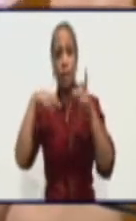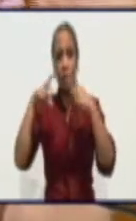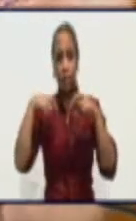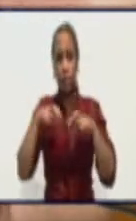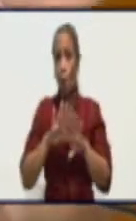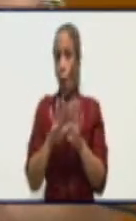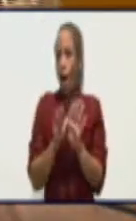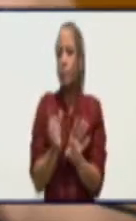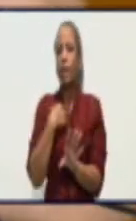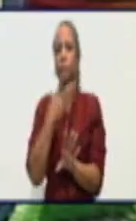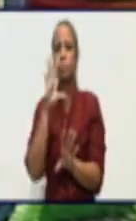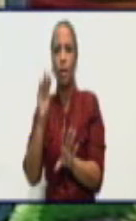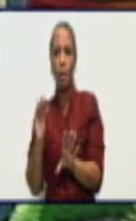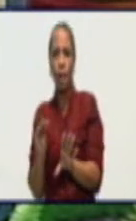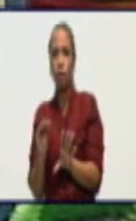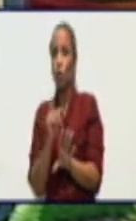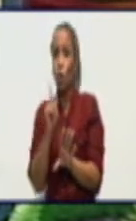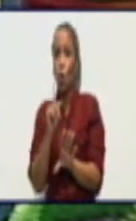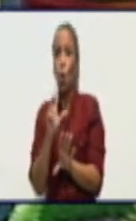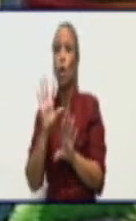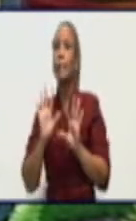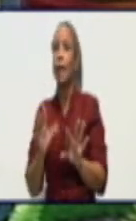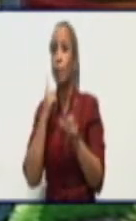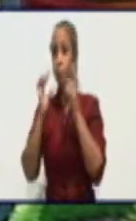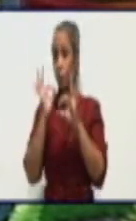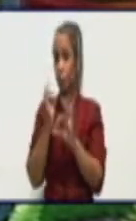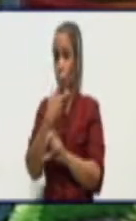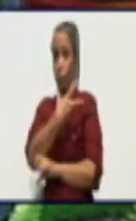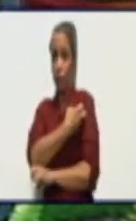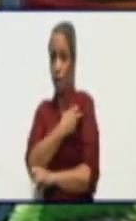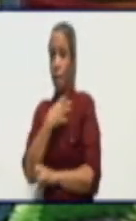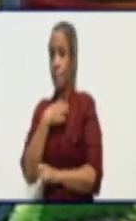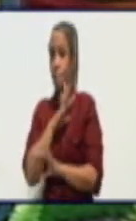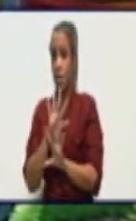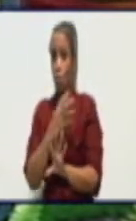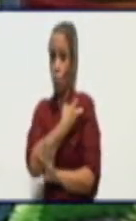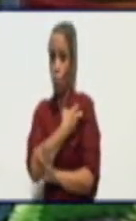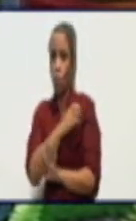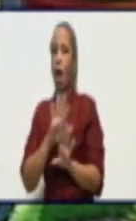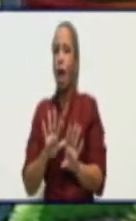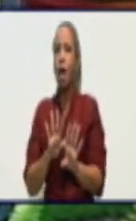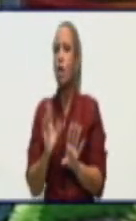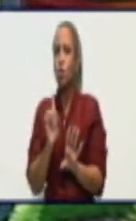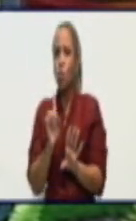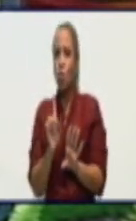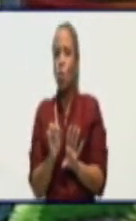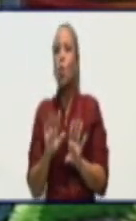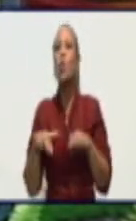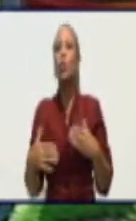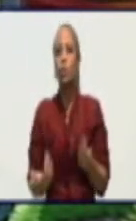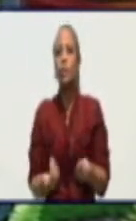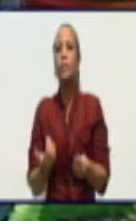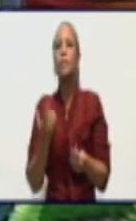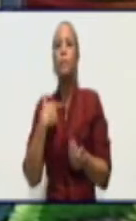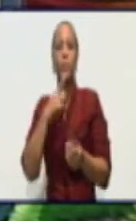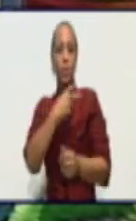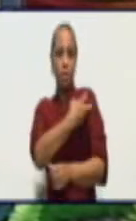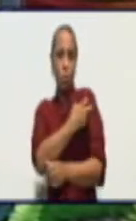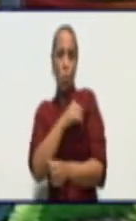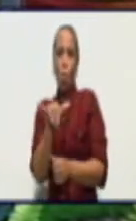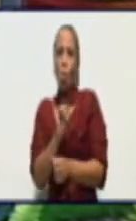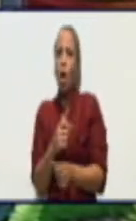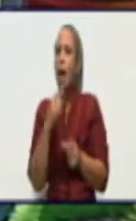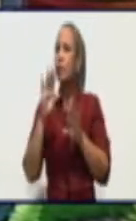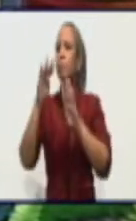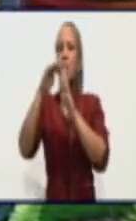protegido porque tiene las vacunas no, no, la vacuna ayuda pero hay que ayudar a la vacuna con el nasoguco con el